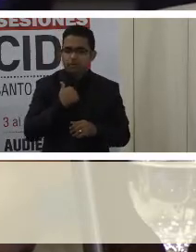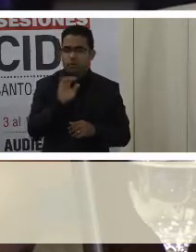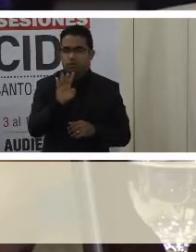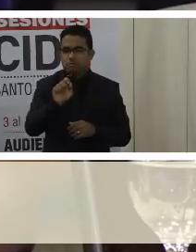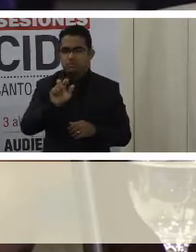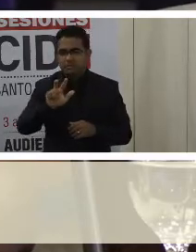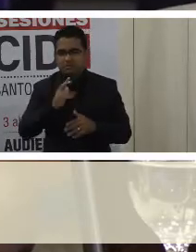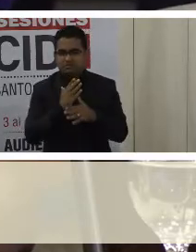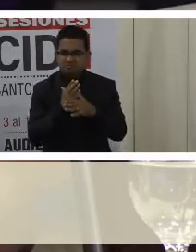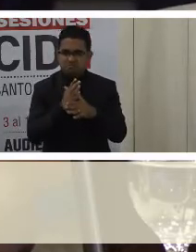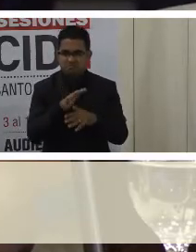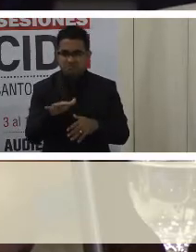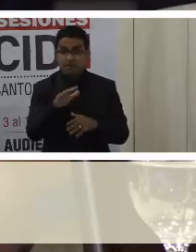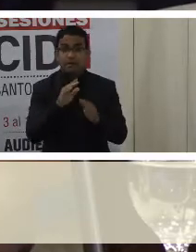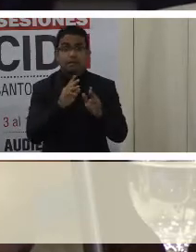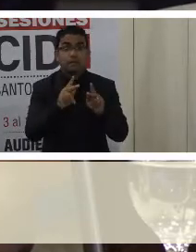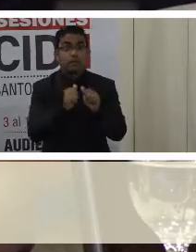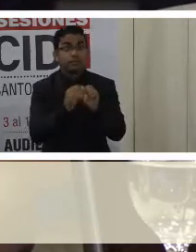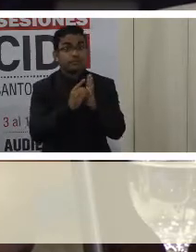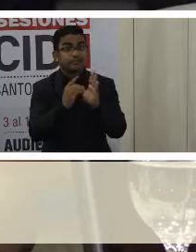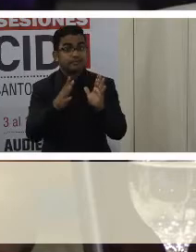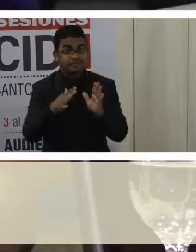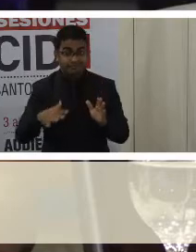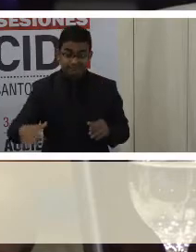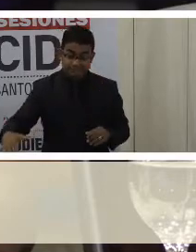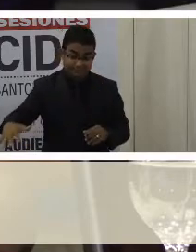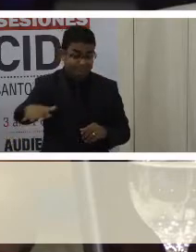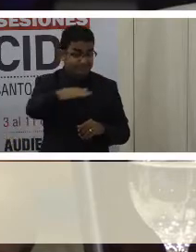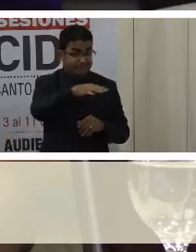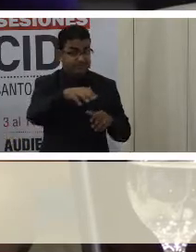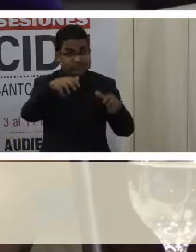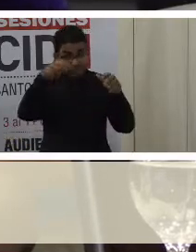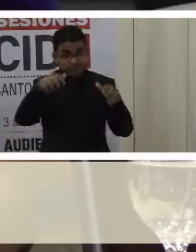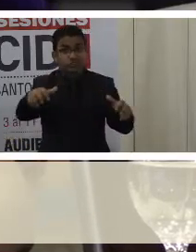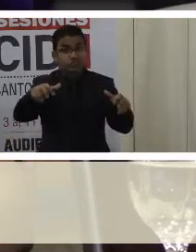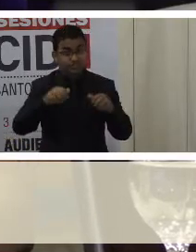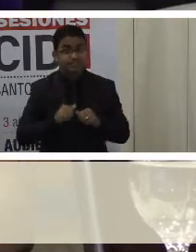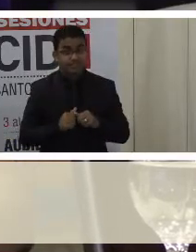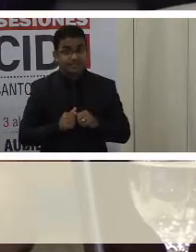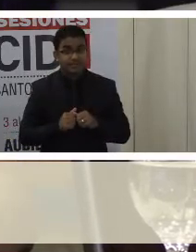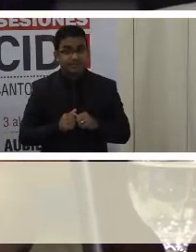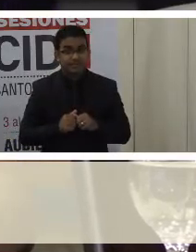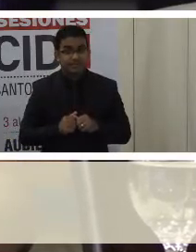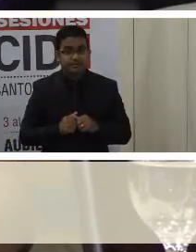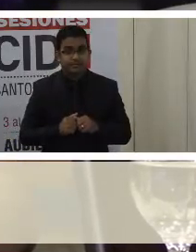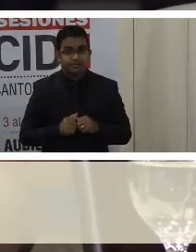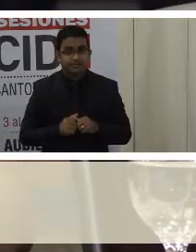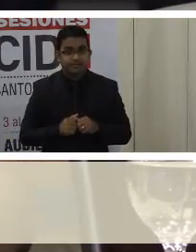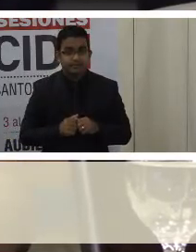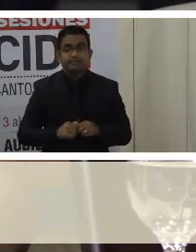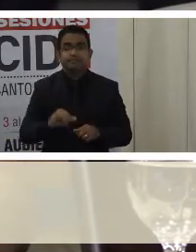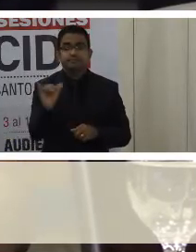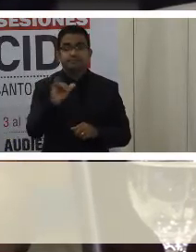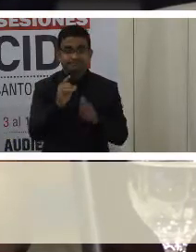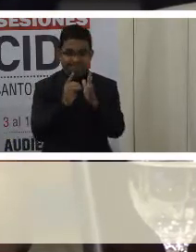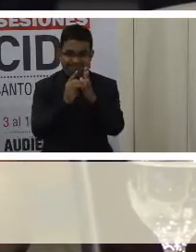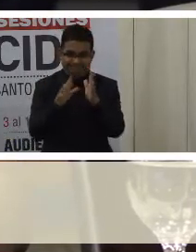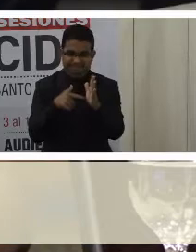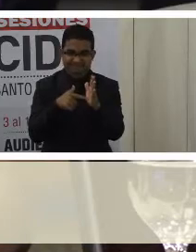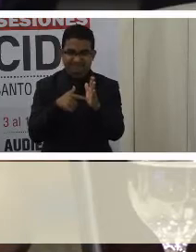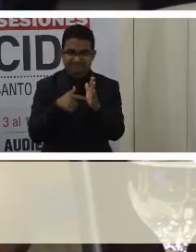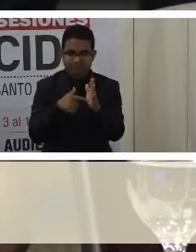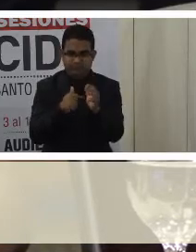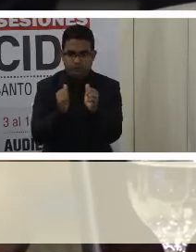es de considerar que las personas con discapacidad no están solas en el mundo. Y al establecer el fenómeno de la discapacidad asociado a la